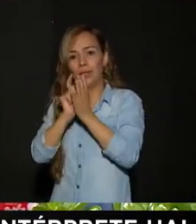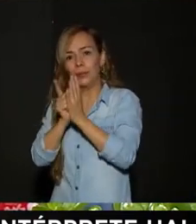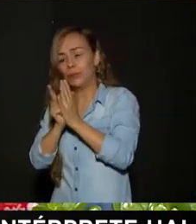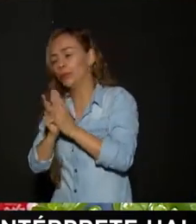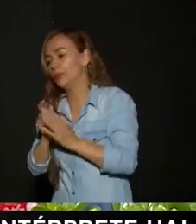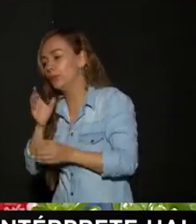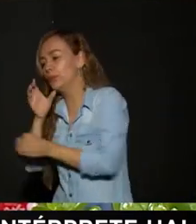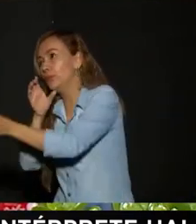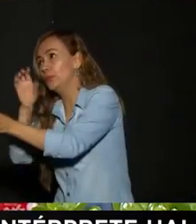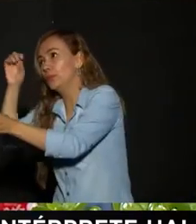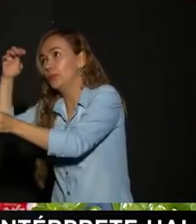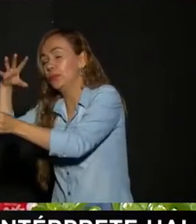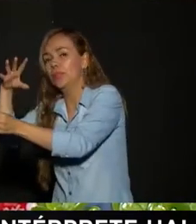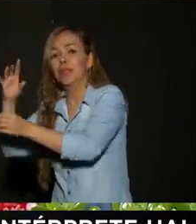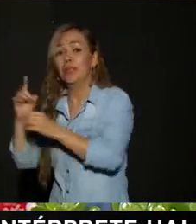Nuestras vidas